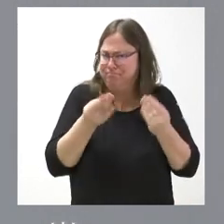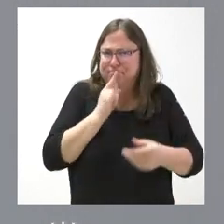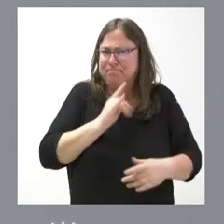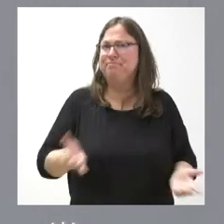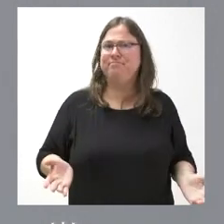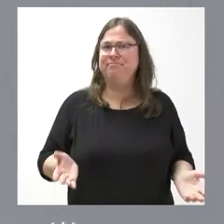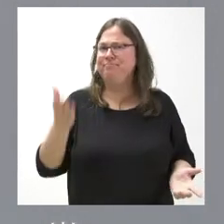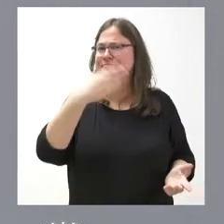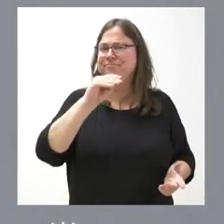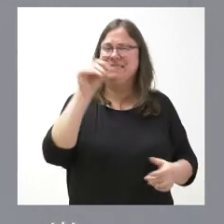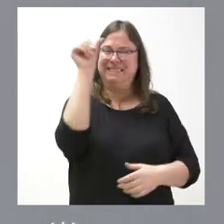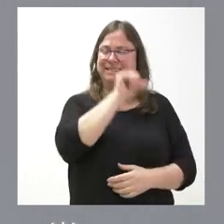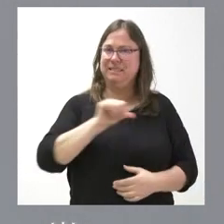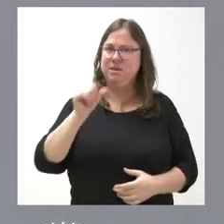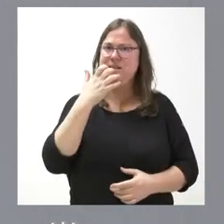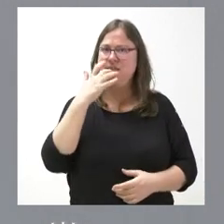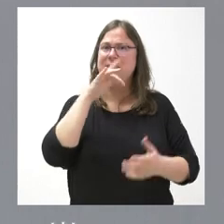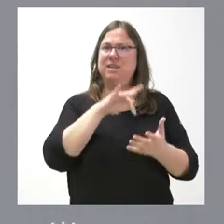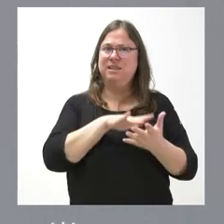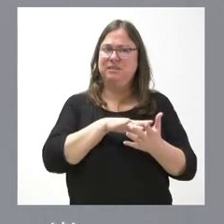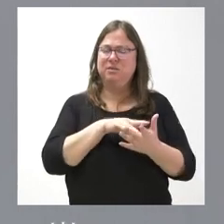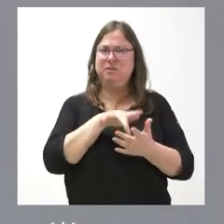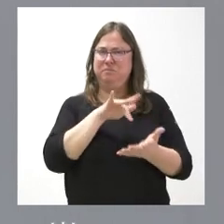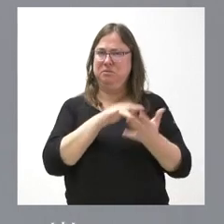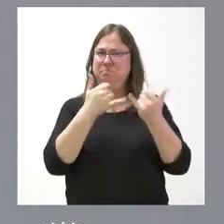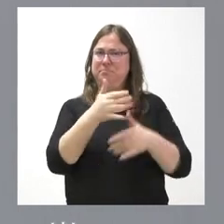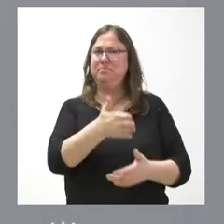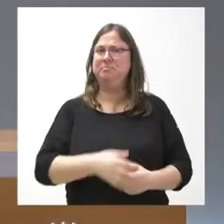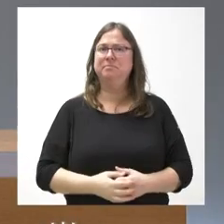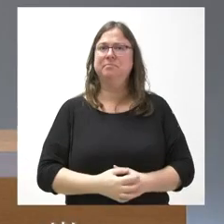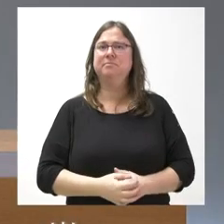todavía peor esta semana cuando hemos visto este acontecimiento al que les hecho referencia.